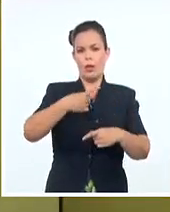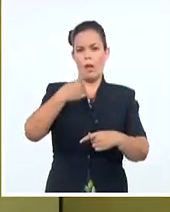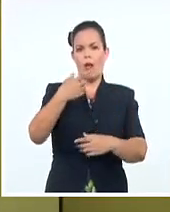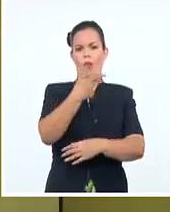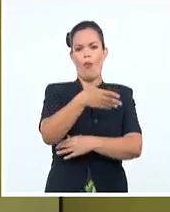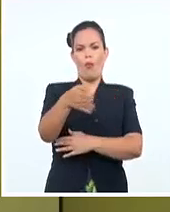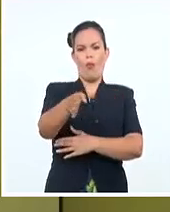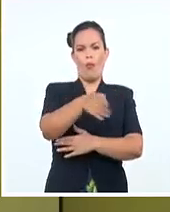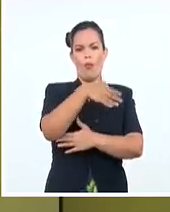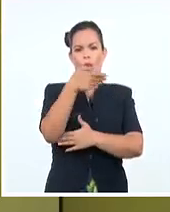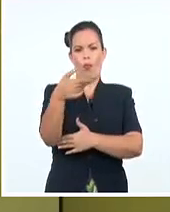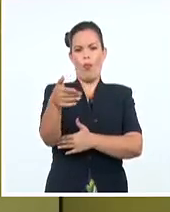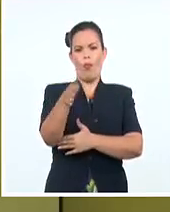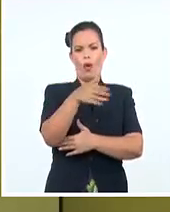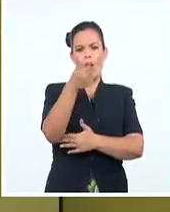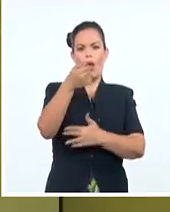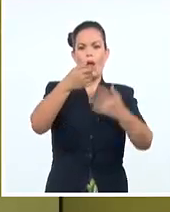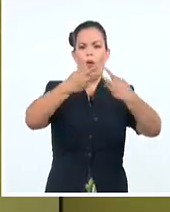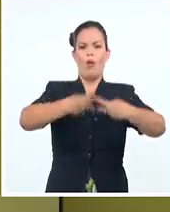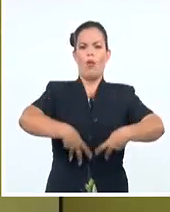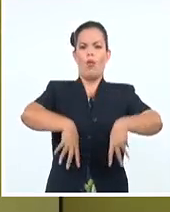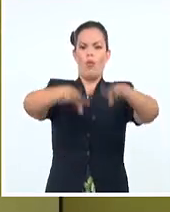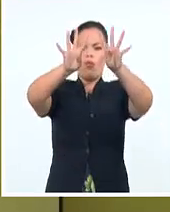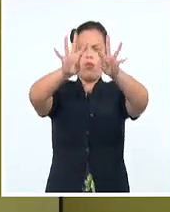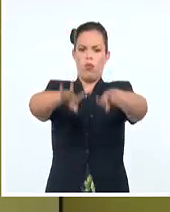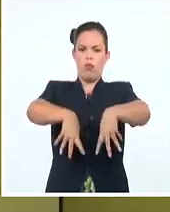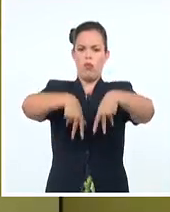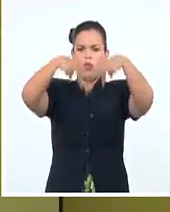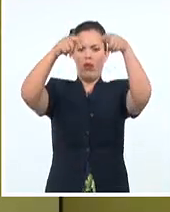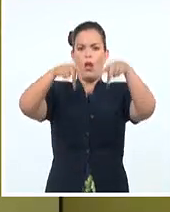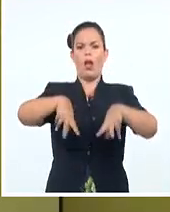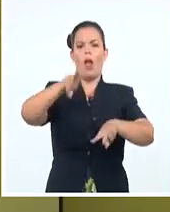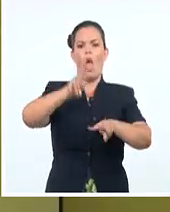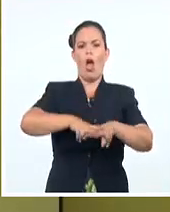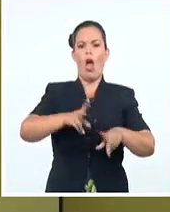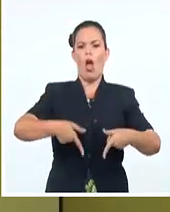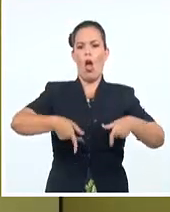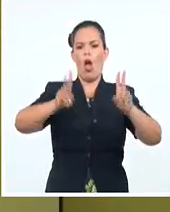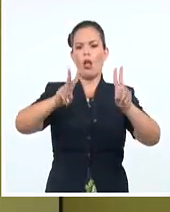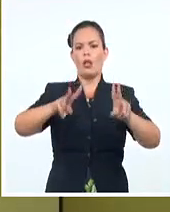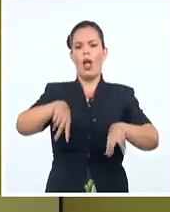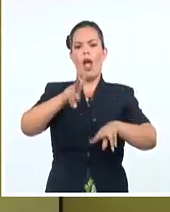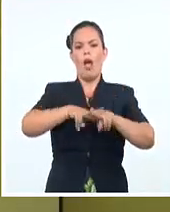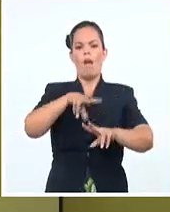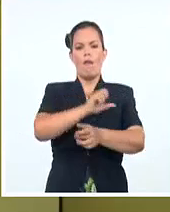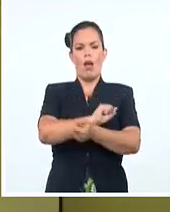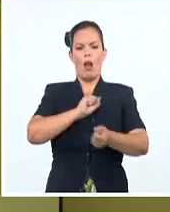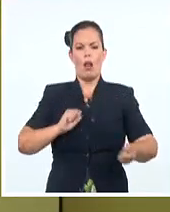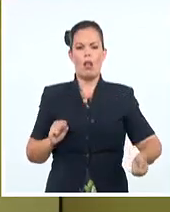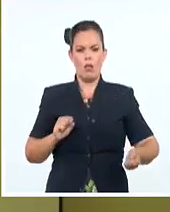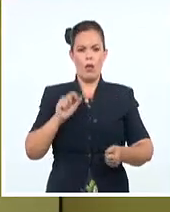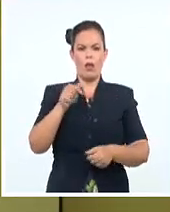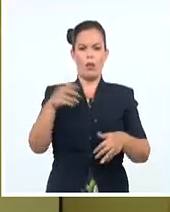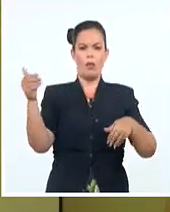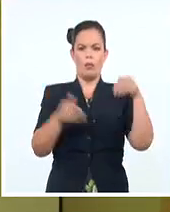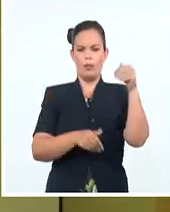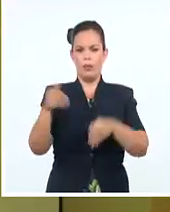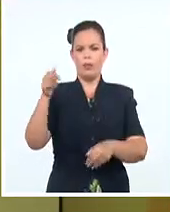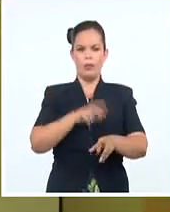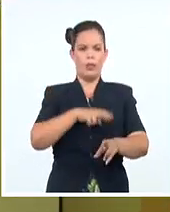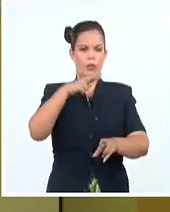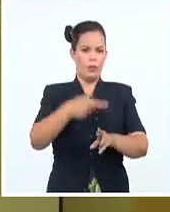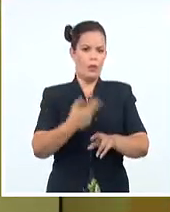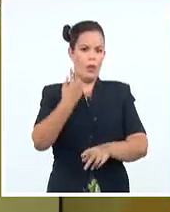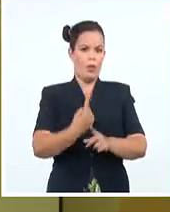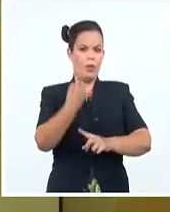exteriores del Hotel Habana Libre. Asistieron el vicejefe del Departamento Ideológico del Comité Central del Partido, Roberto Montesino Pérez, el primer